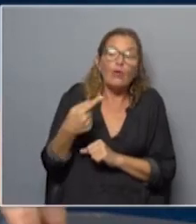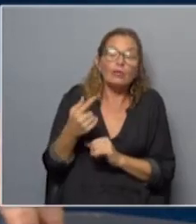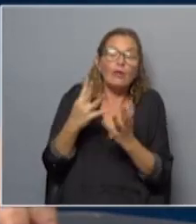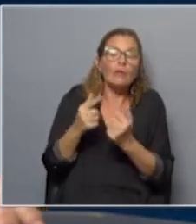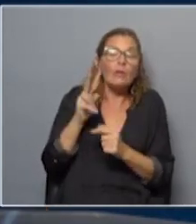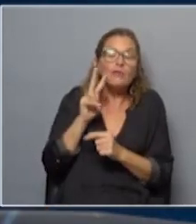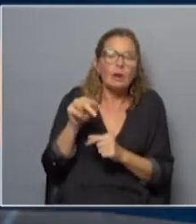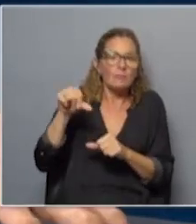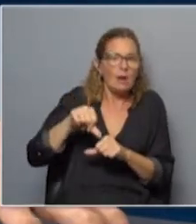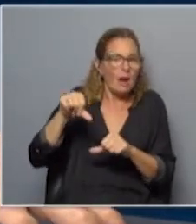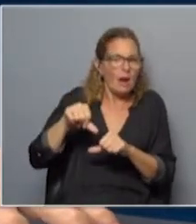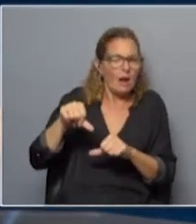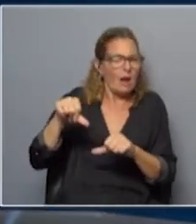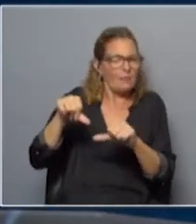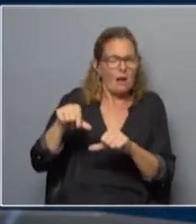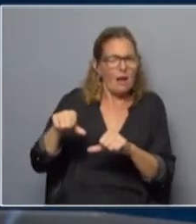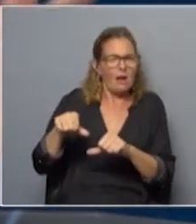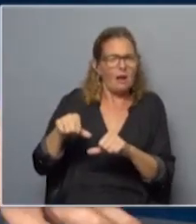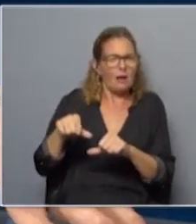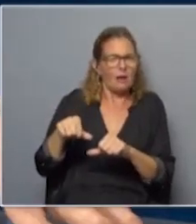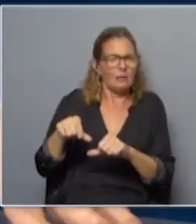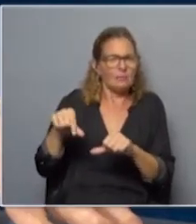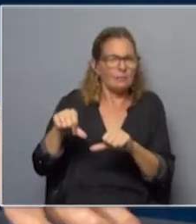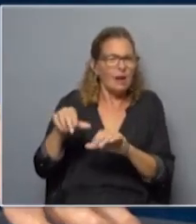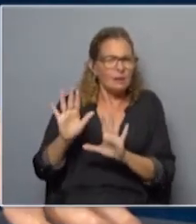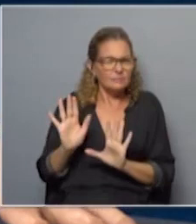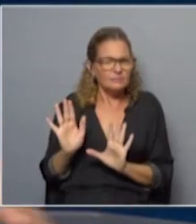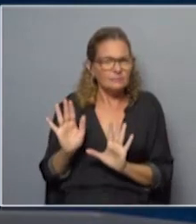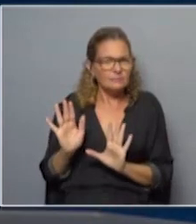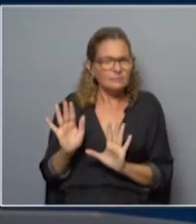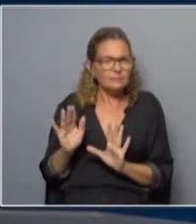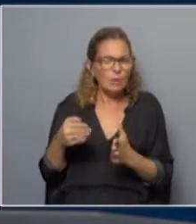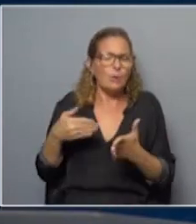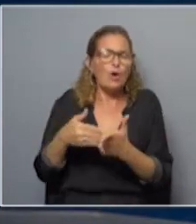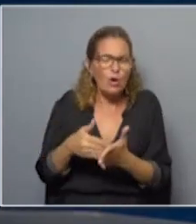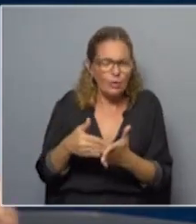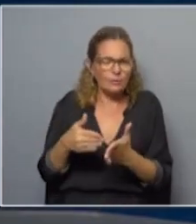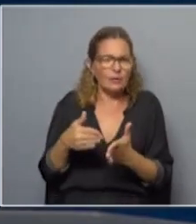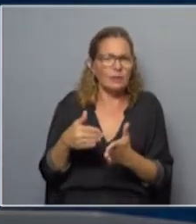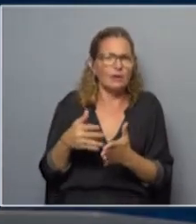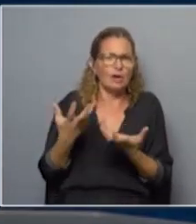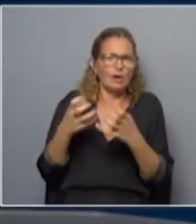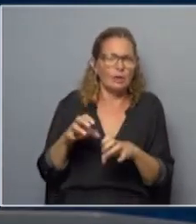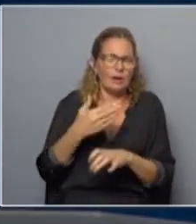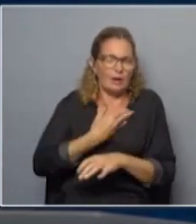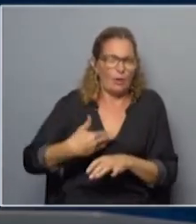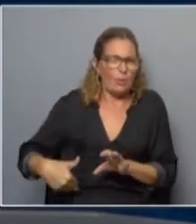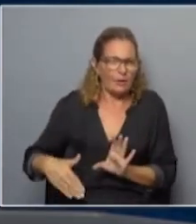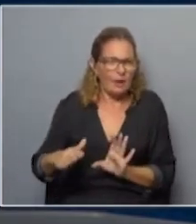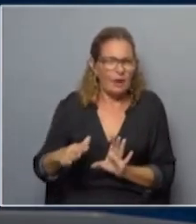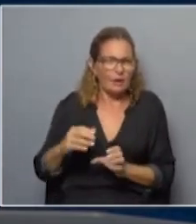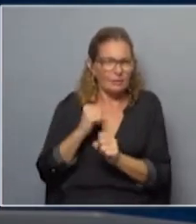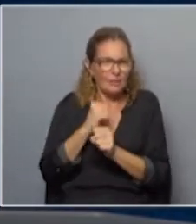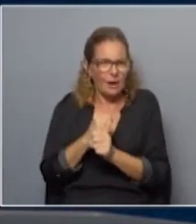visión malintencionada, una visión que quiere poner un palo en la rueda, una visión que no quiere dejar gobernar, una visión de